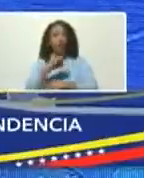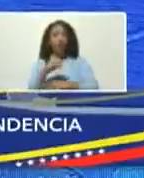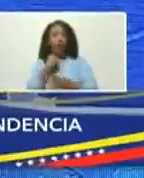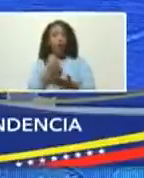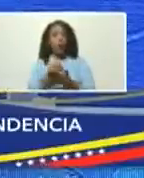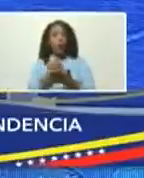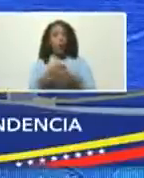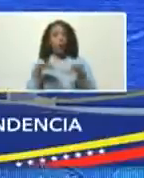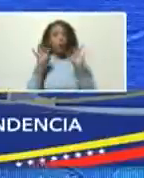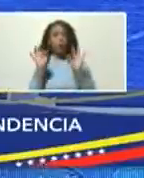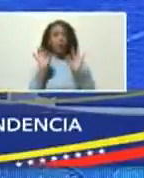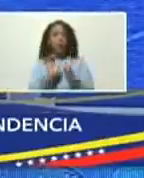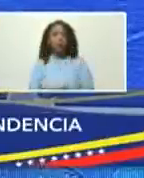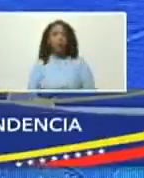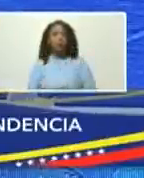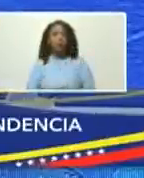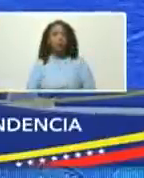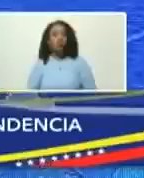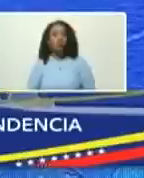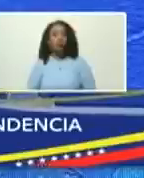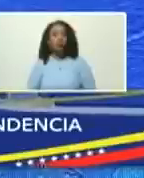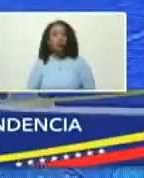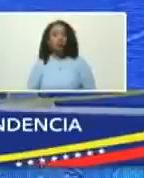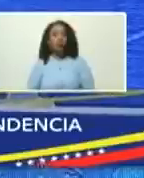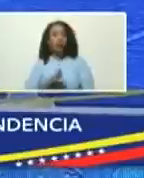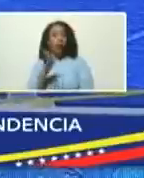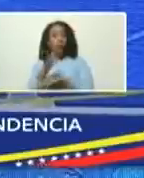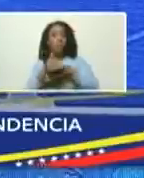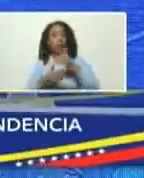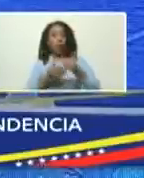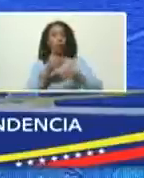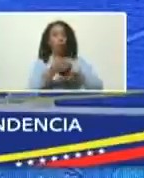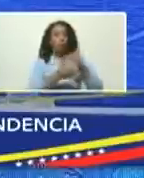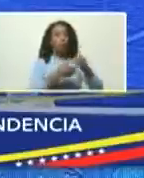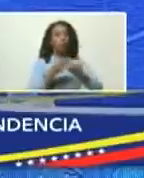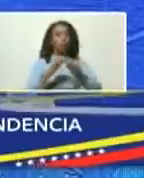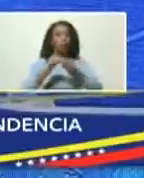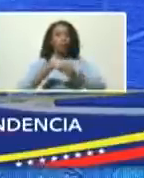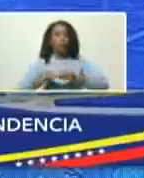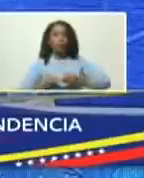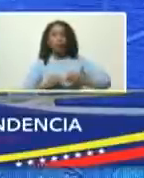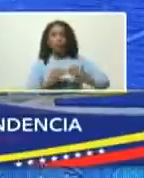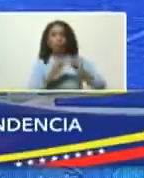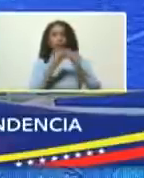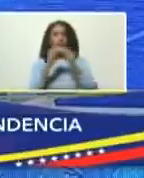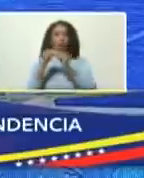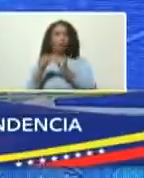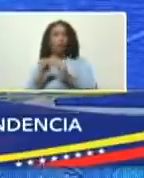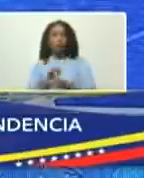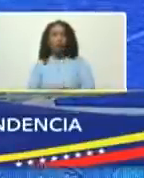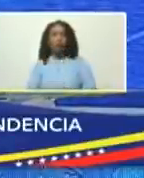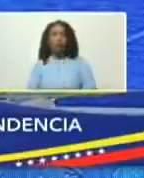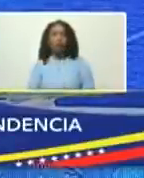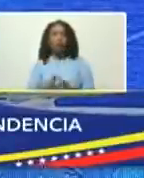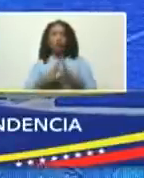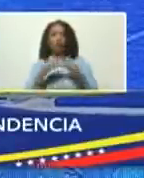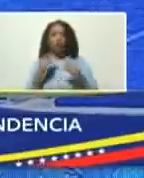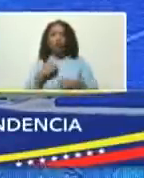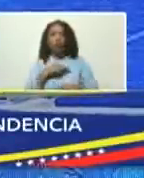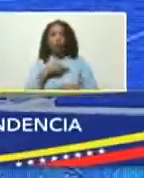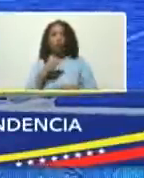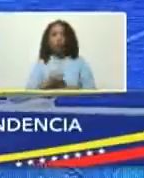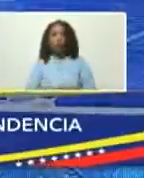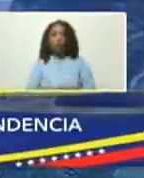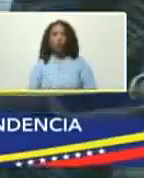especiales irlas perfilando irlas creando todo lo que nosotros